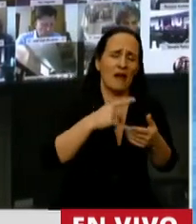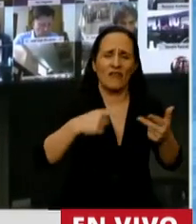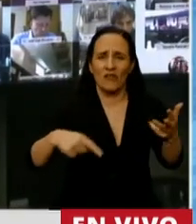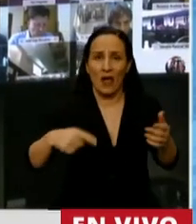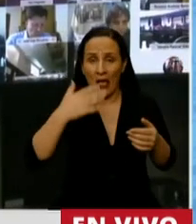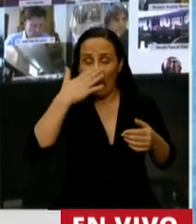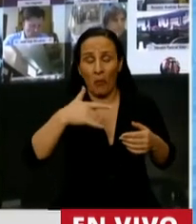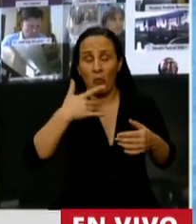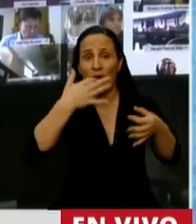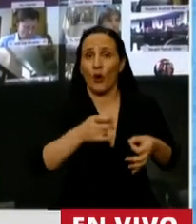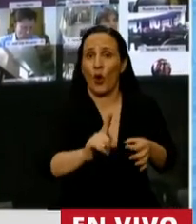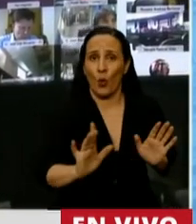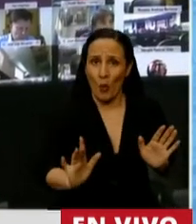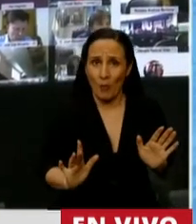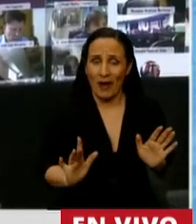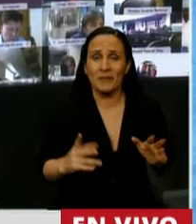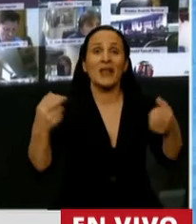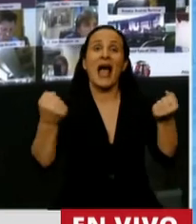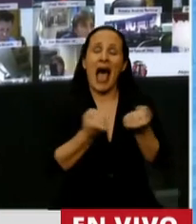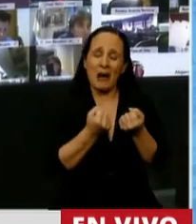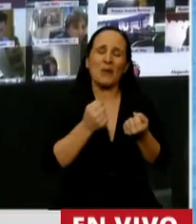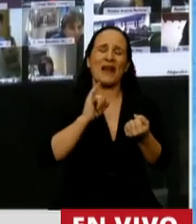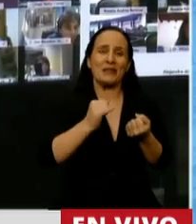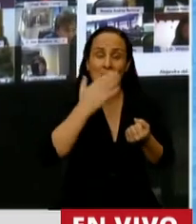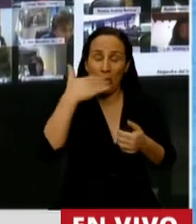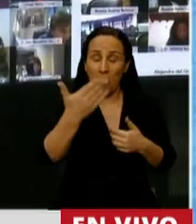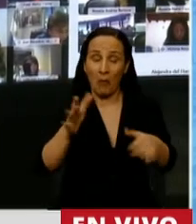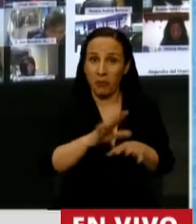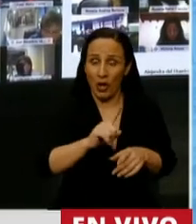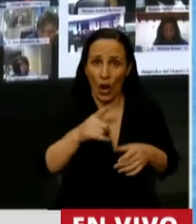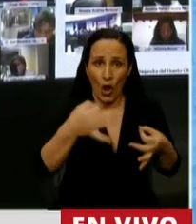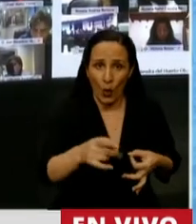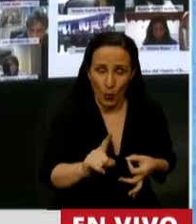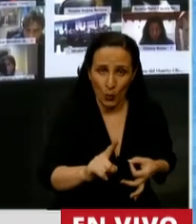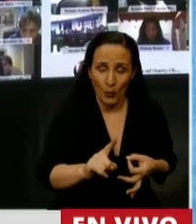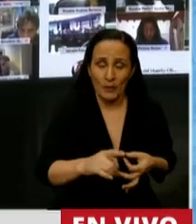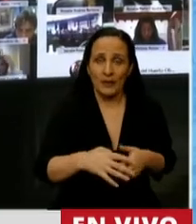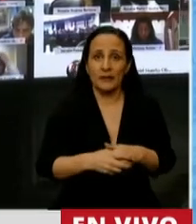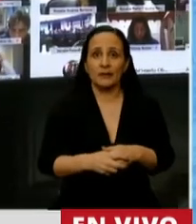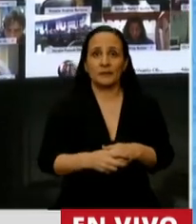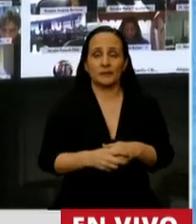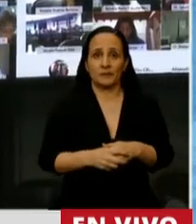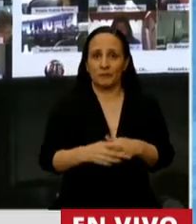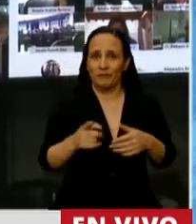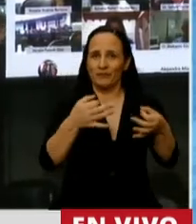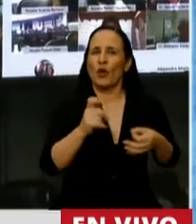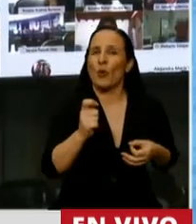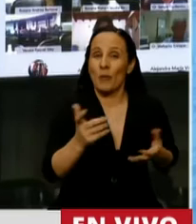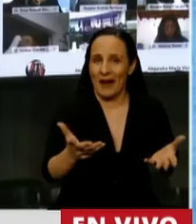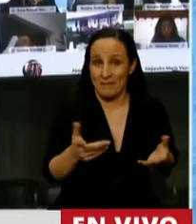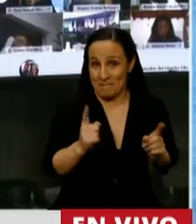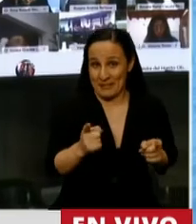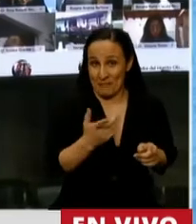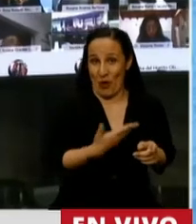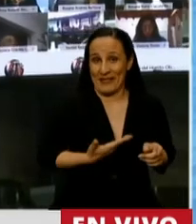cumplían, en acuerdos que después se caían solos, que no cumplía obviamente el Estado